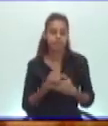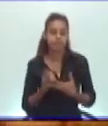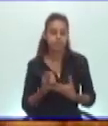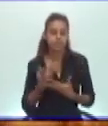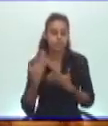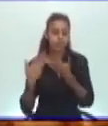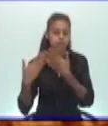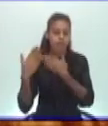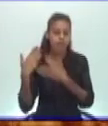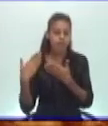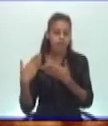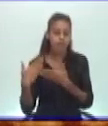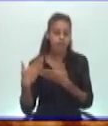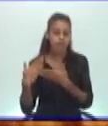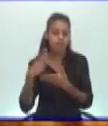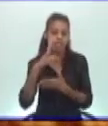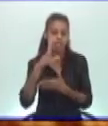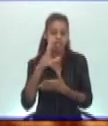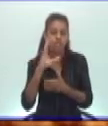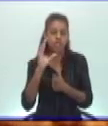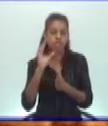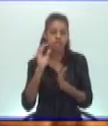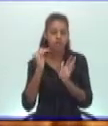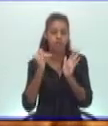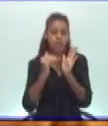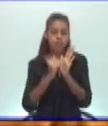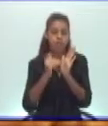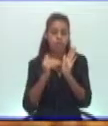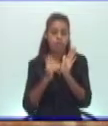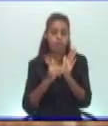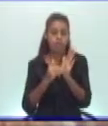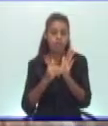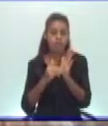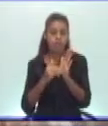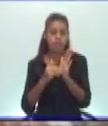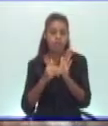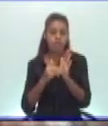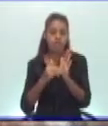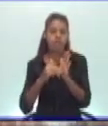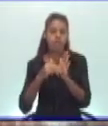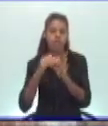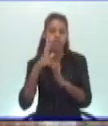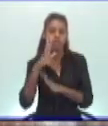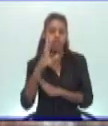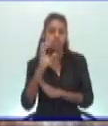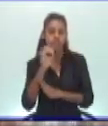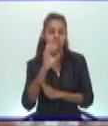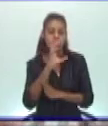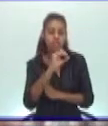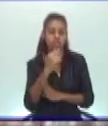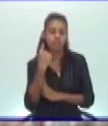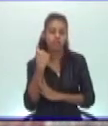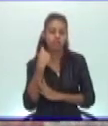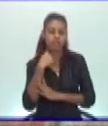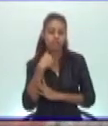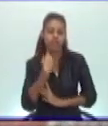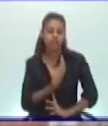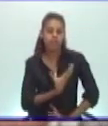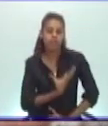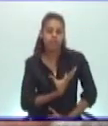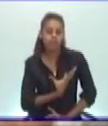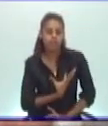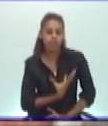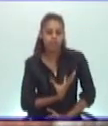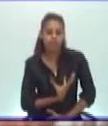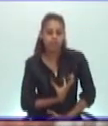hace 5500 años. Ese padre está sufriendo grandemente cuando